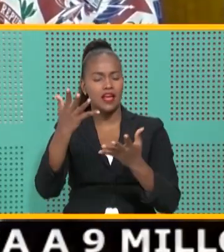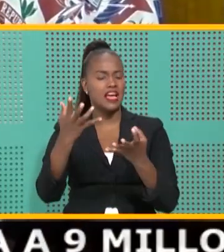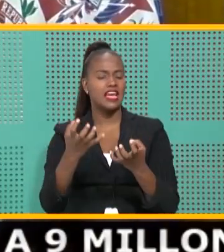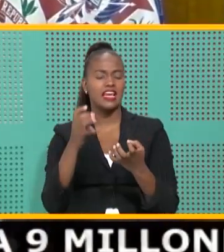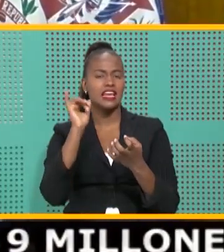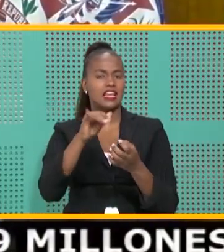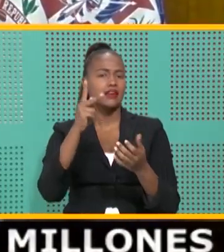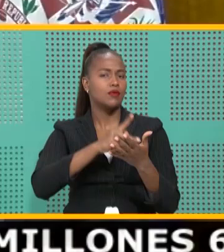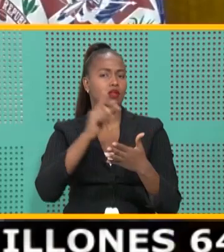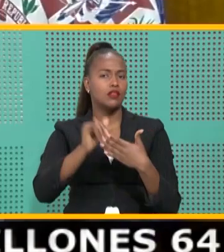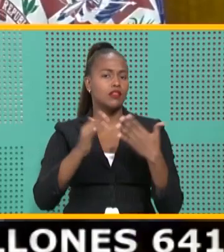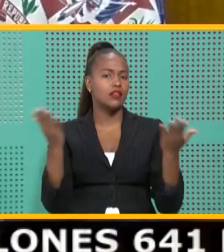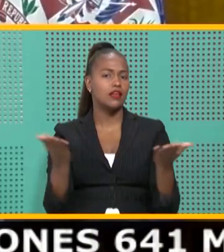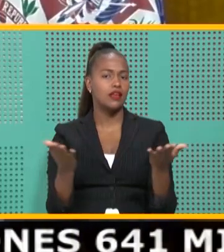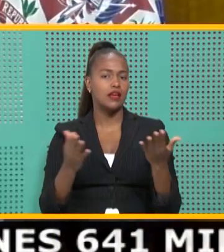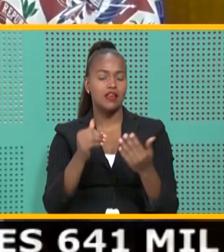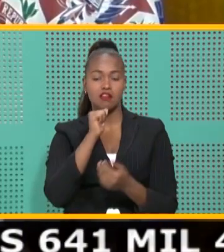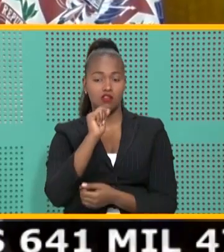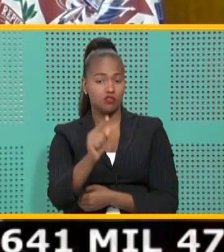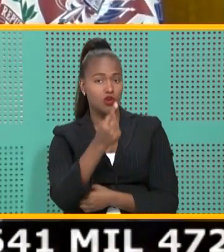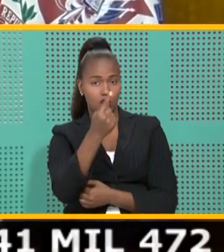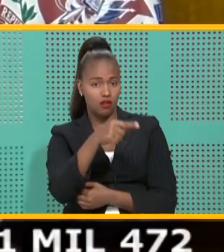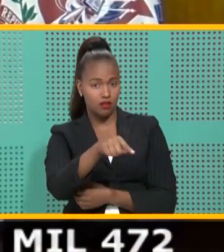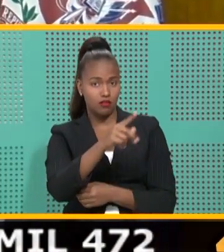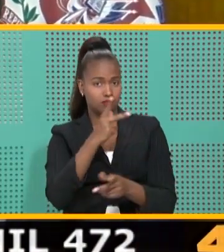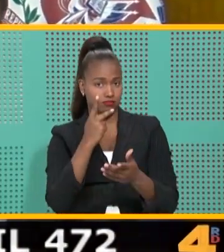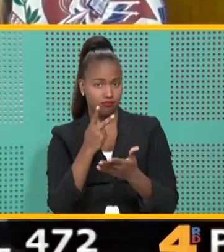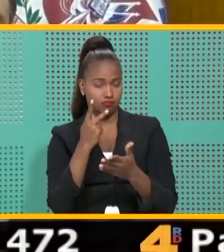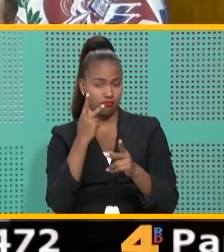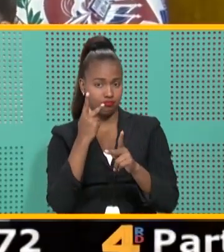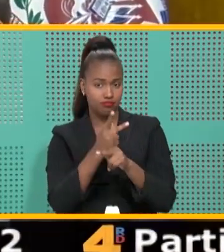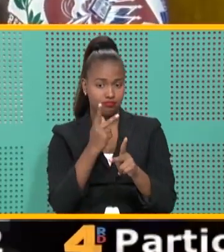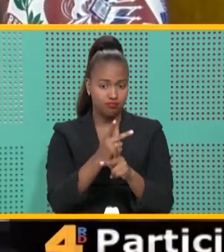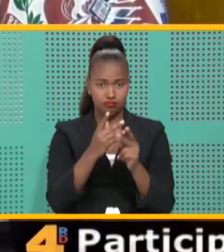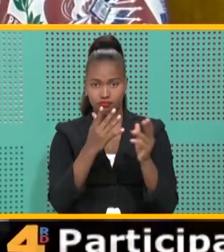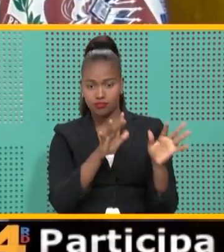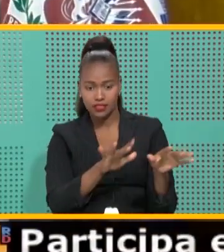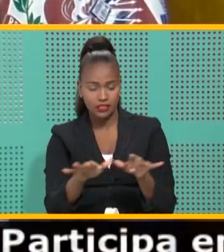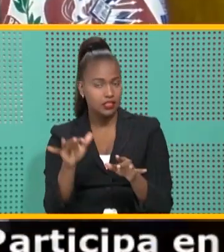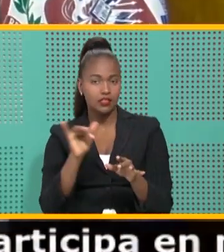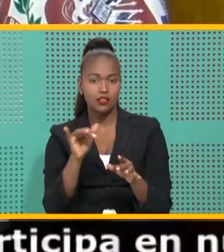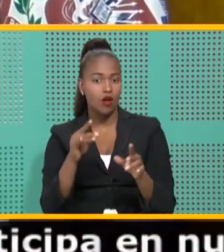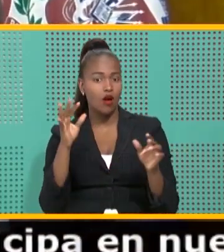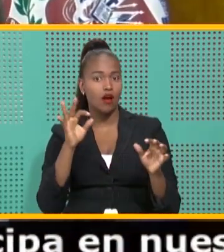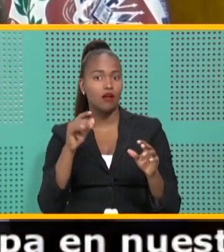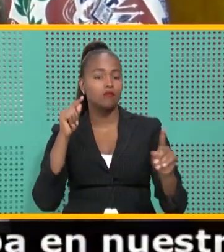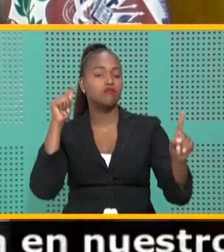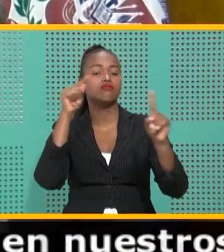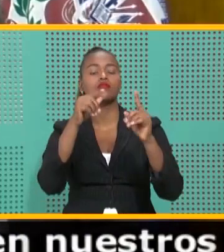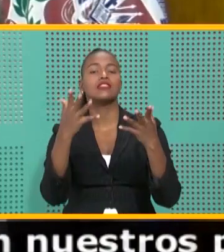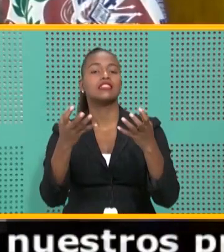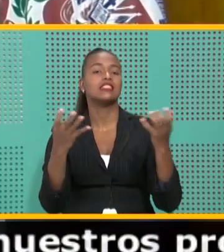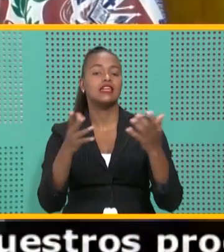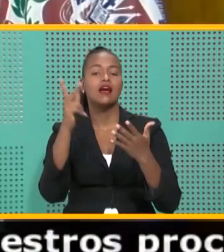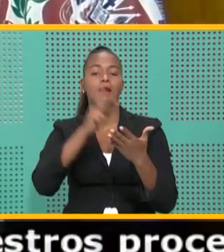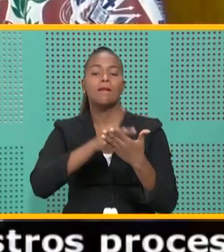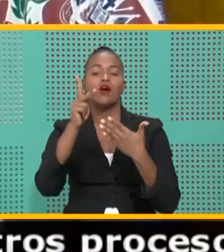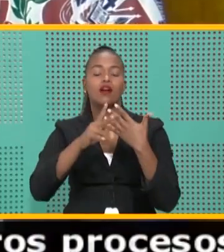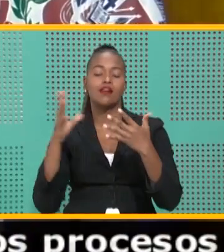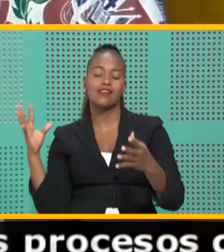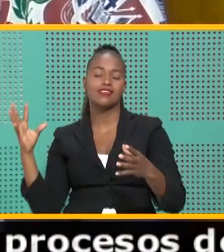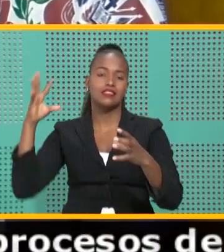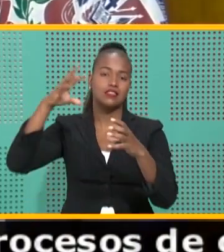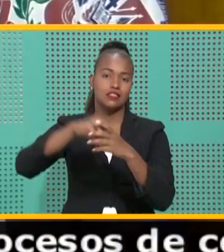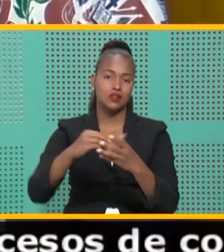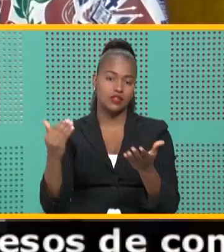humanización, no es solamente acabar con el asignamiento. La prioridad incluso es el programa de reinserción